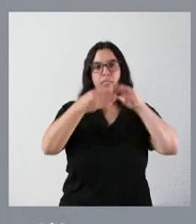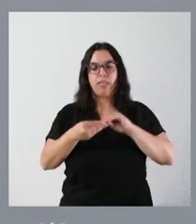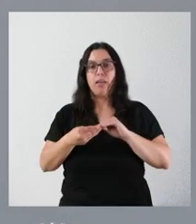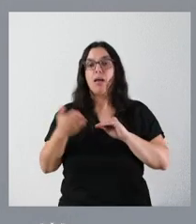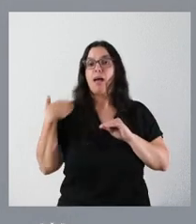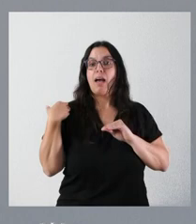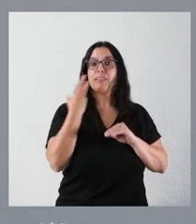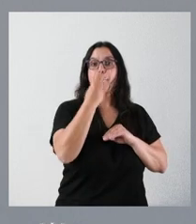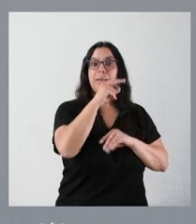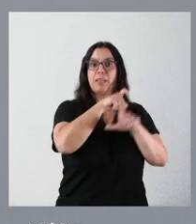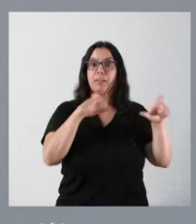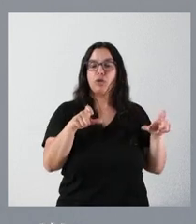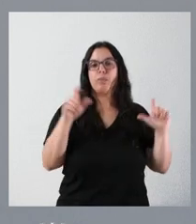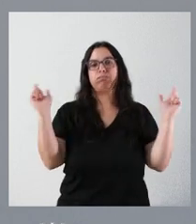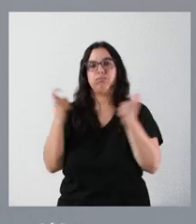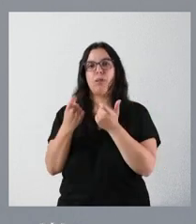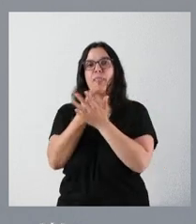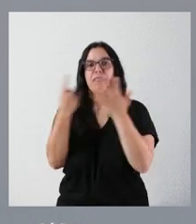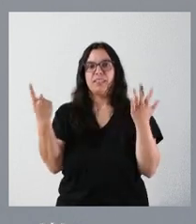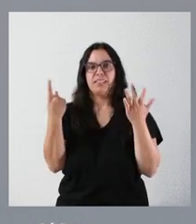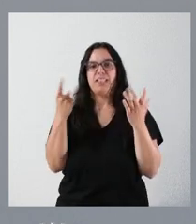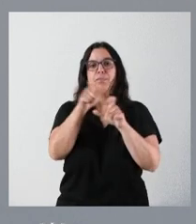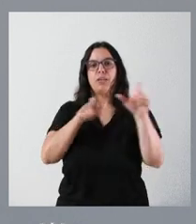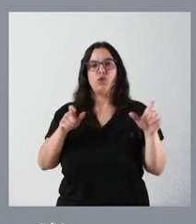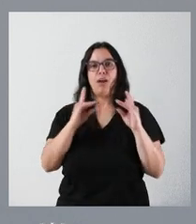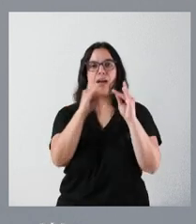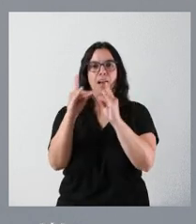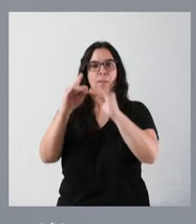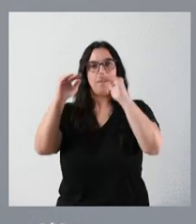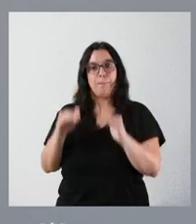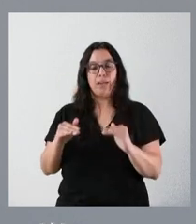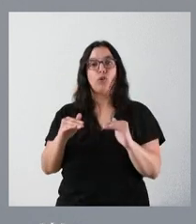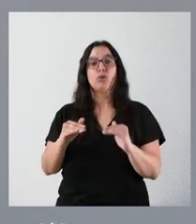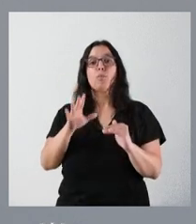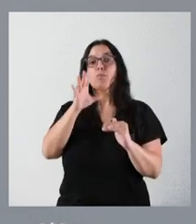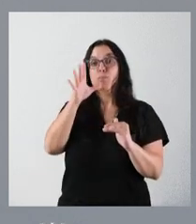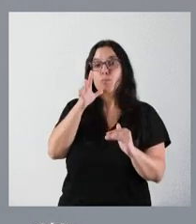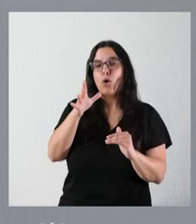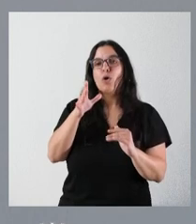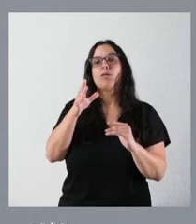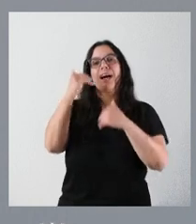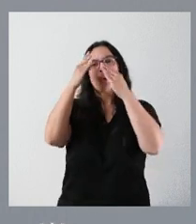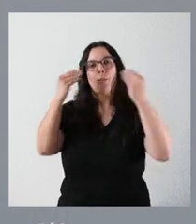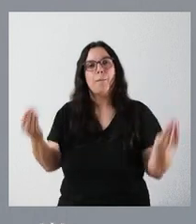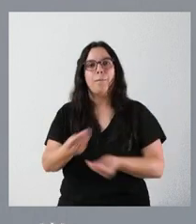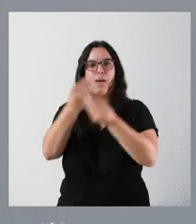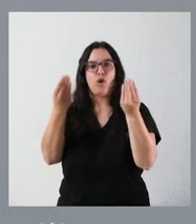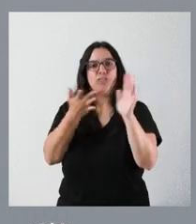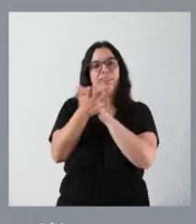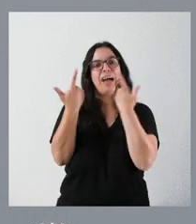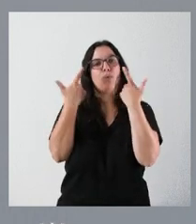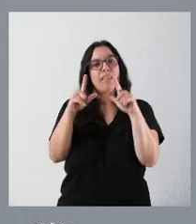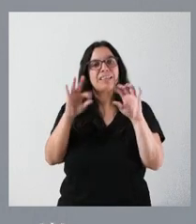ocupación de 20 a 16 residentes. Disminuye el número de residentes, pero mejora la atención porque son unidades de